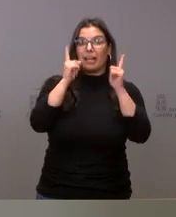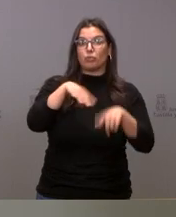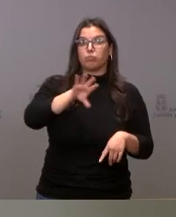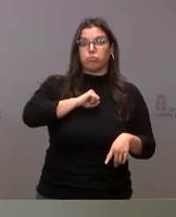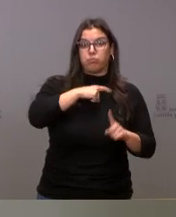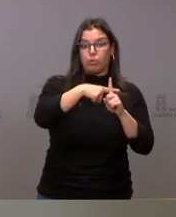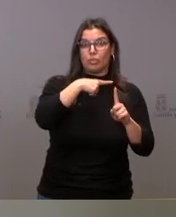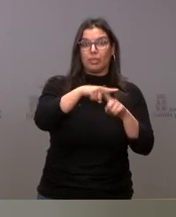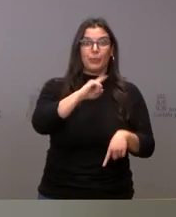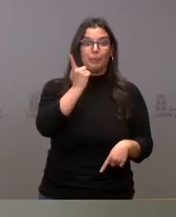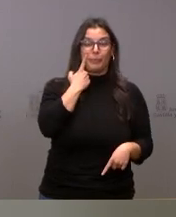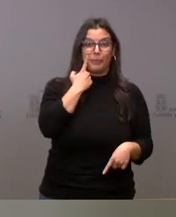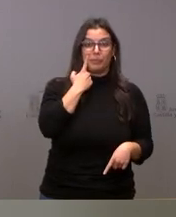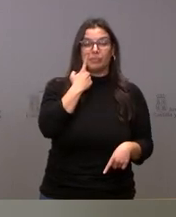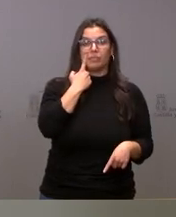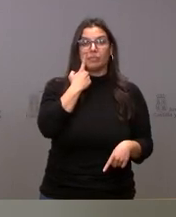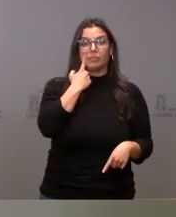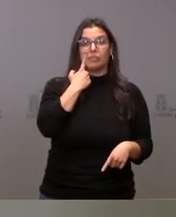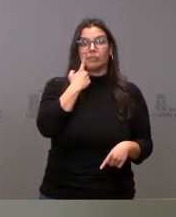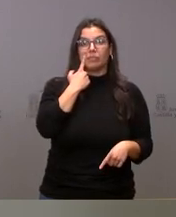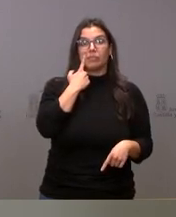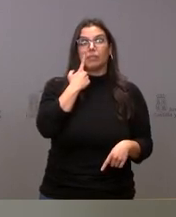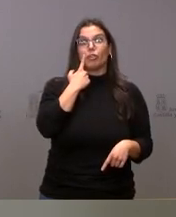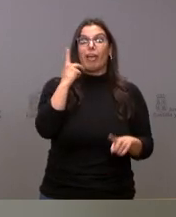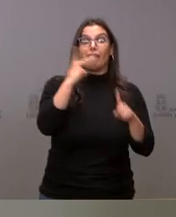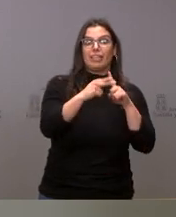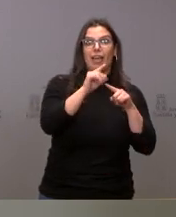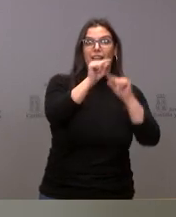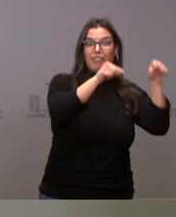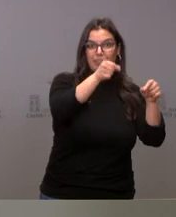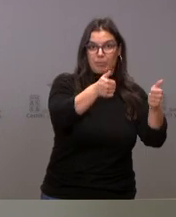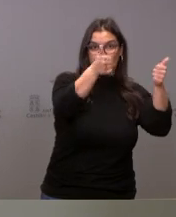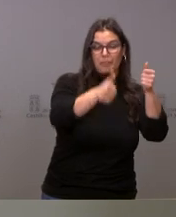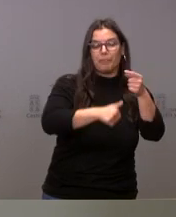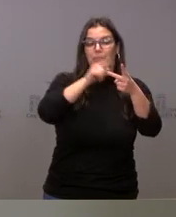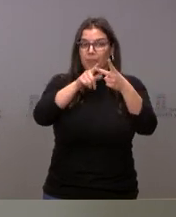se han podido eliminar como cadenas de transmisión. Y, en segundo lugar,